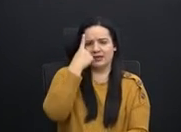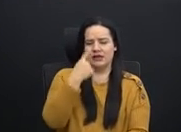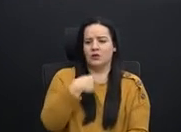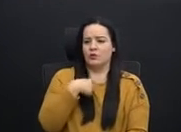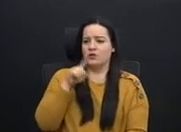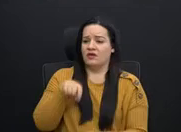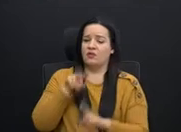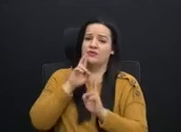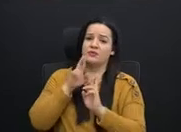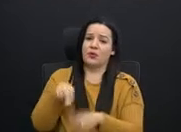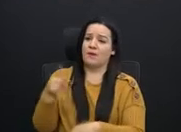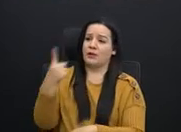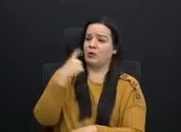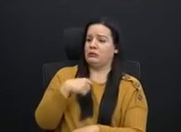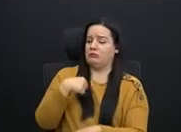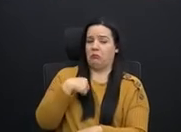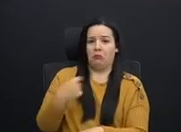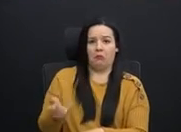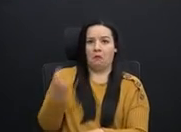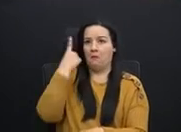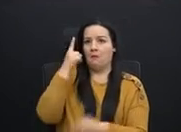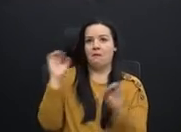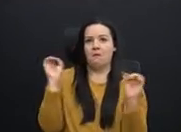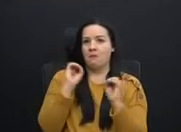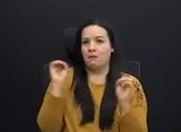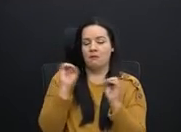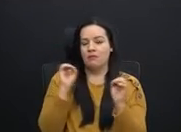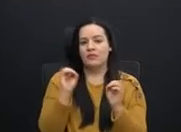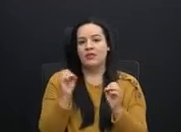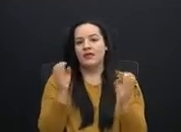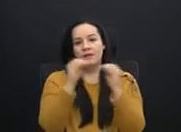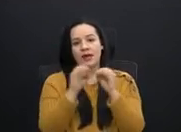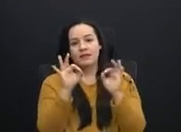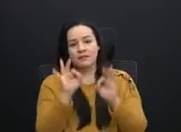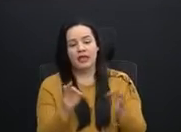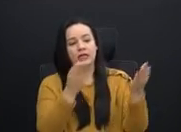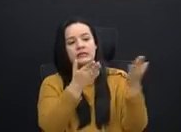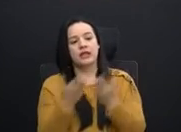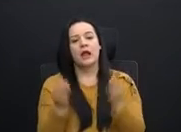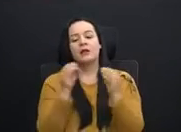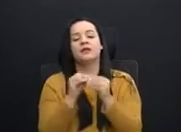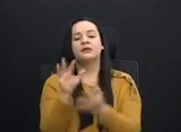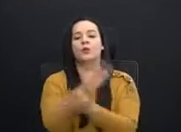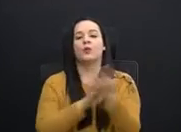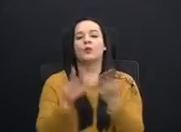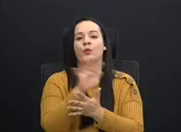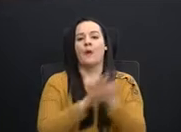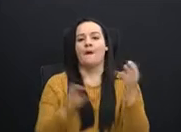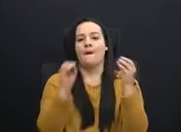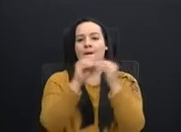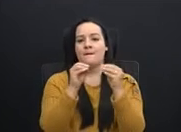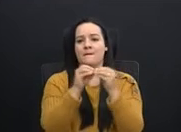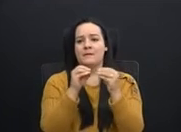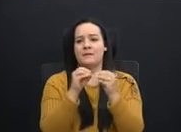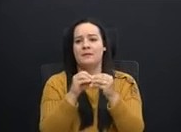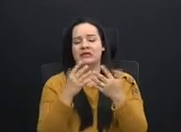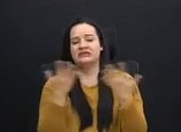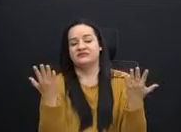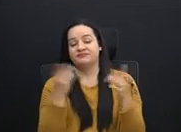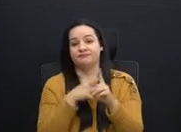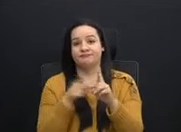contestarle la pregunta que no las entendí y que más bien vienen a traer más confusión y más incoherencia.